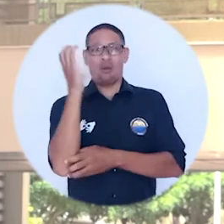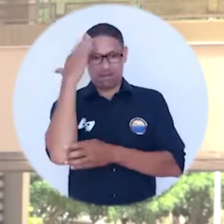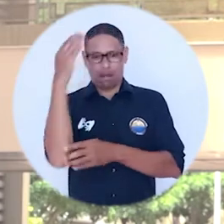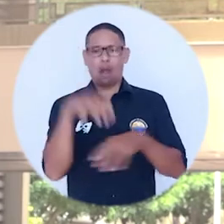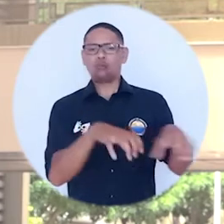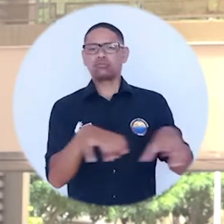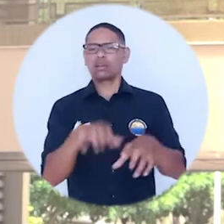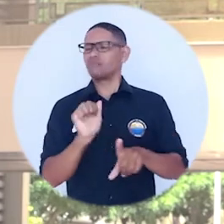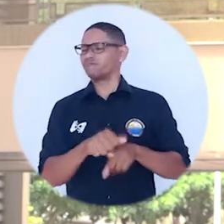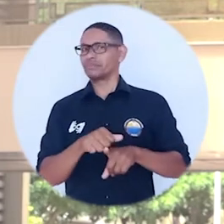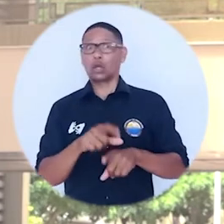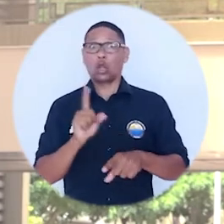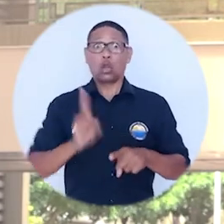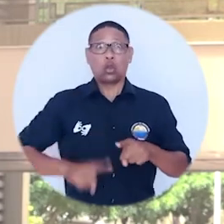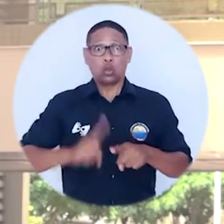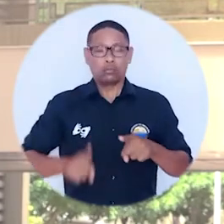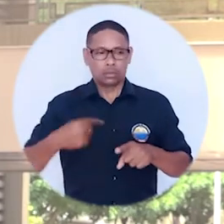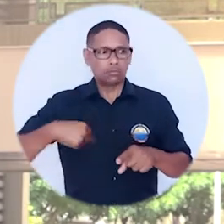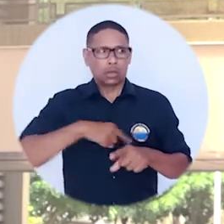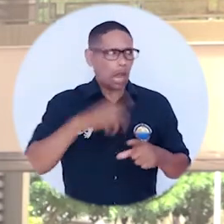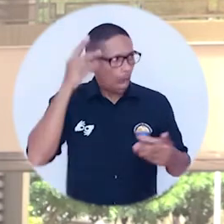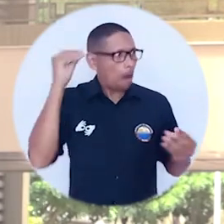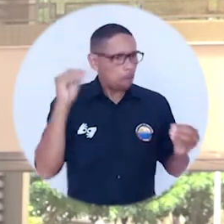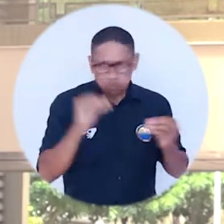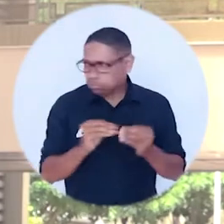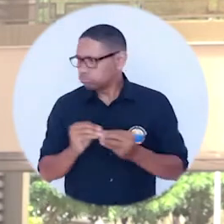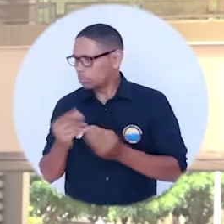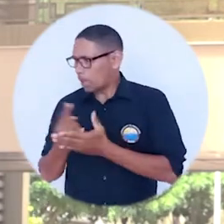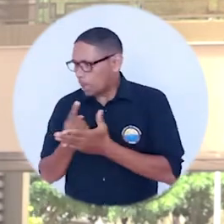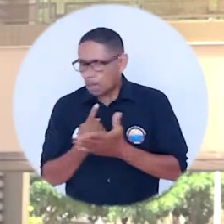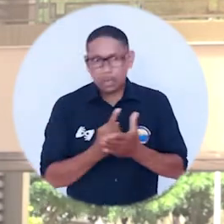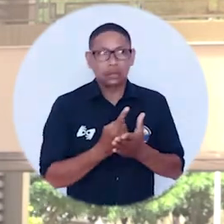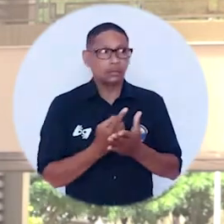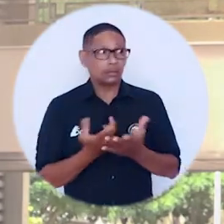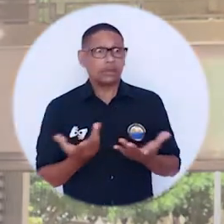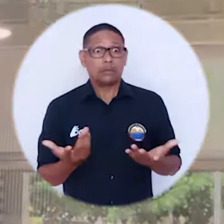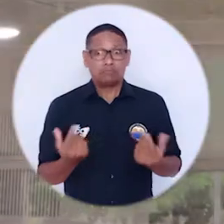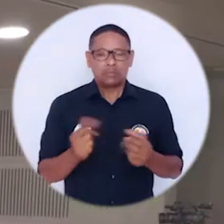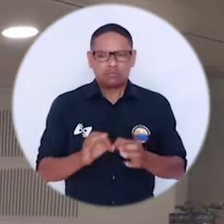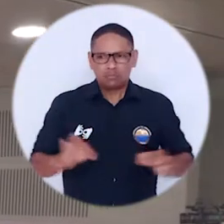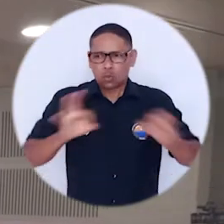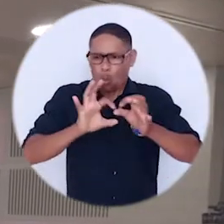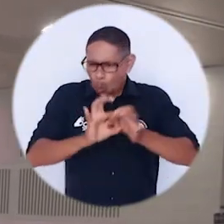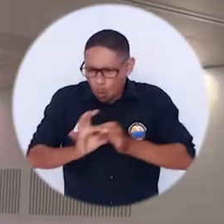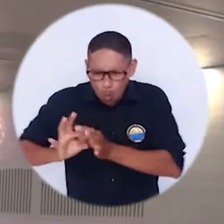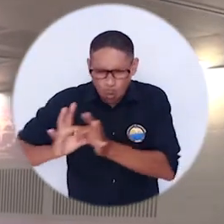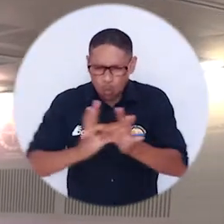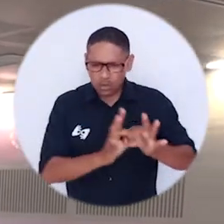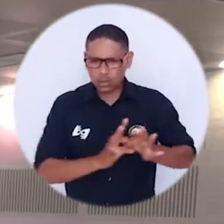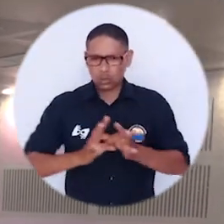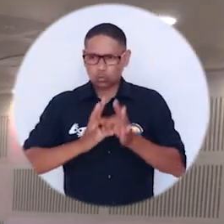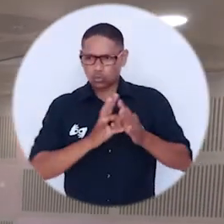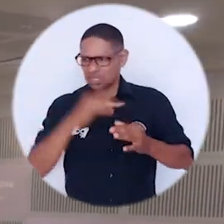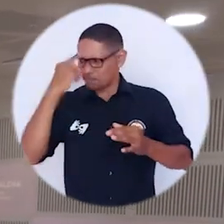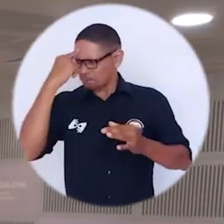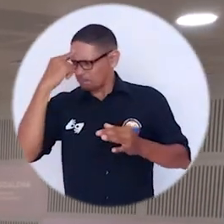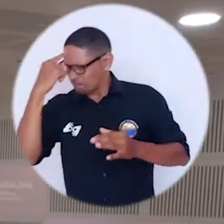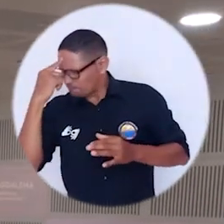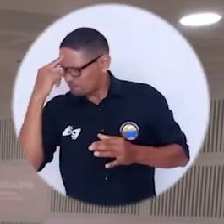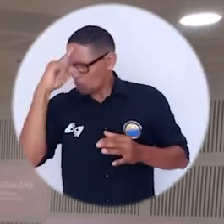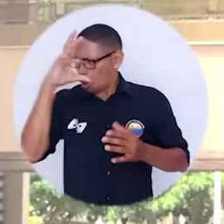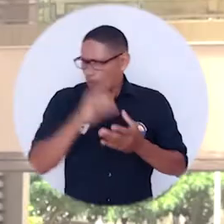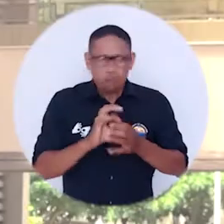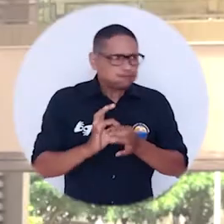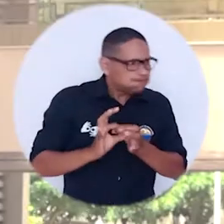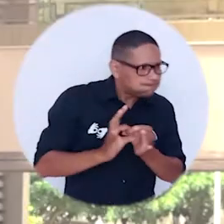a lo que está pasando en el país. De manera que hemos coincidido las tres organizaciones sindicales presentes en la Universidad del Magdalena en unificar